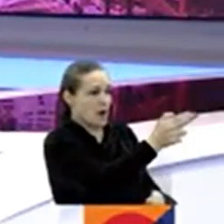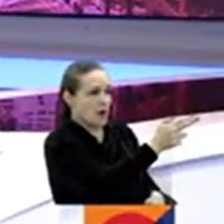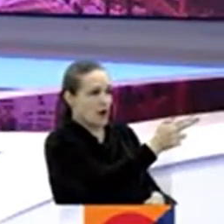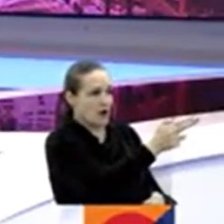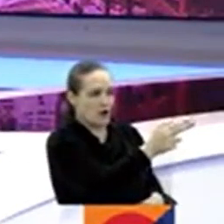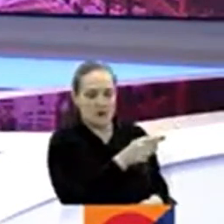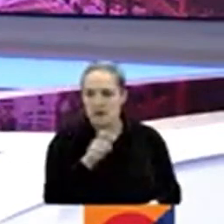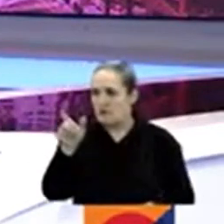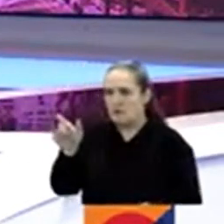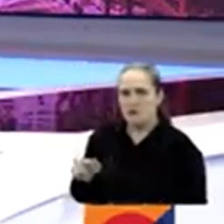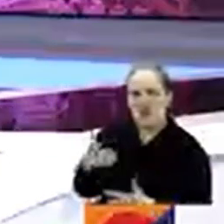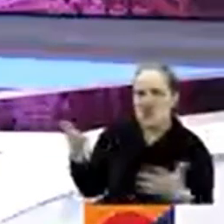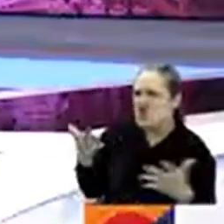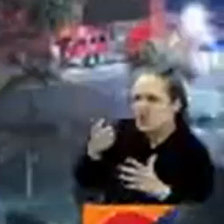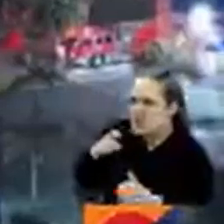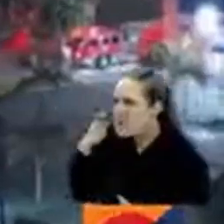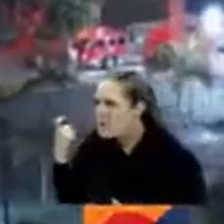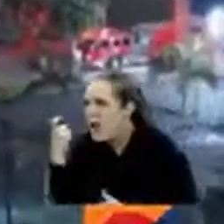responsable del atentado.